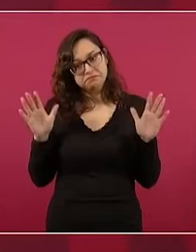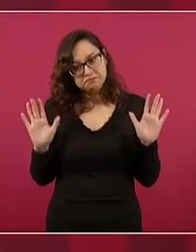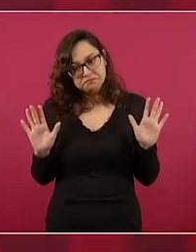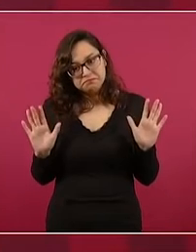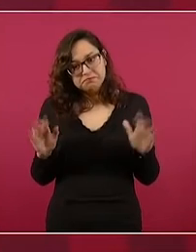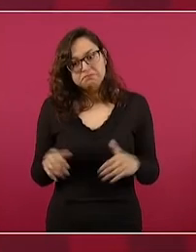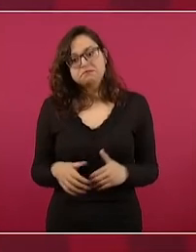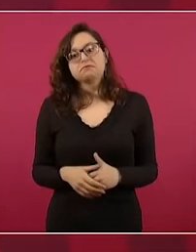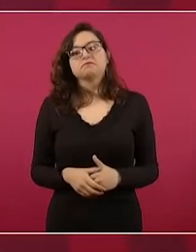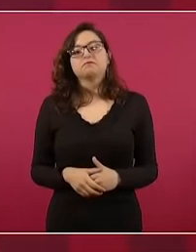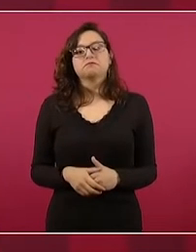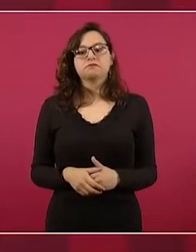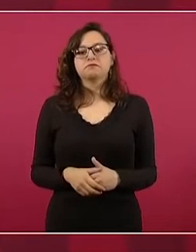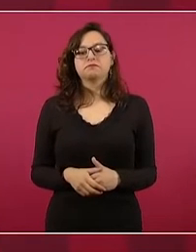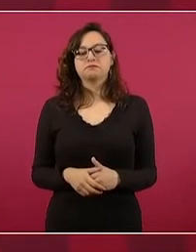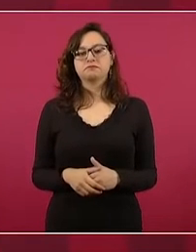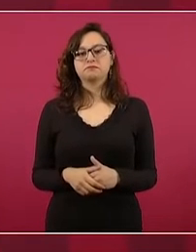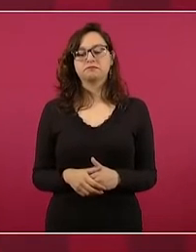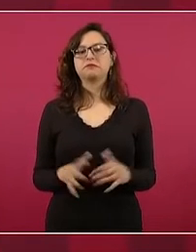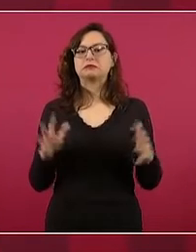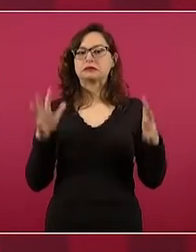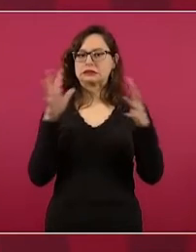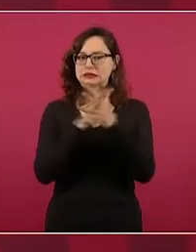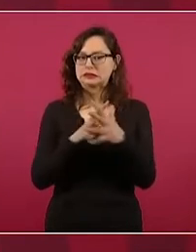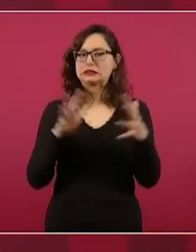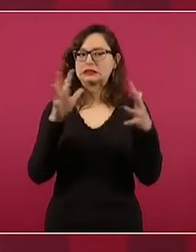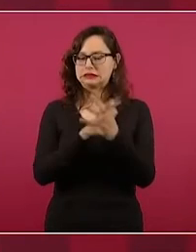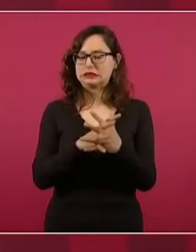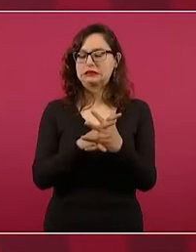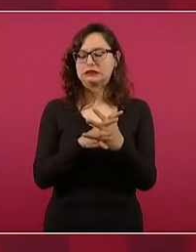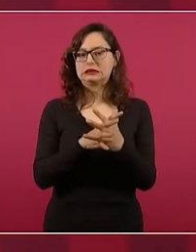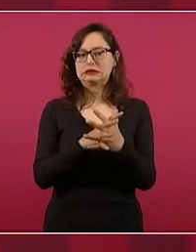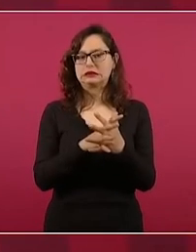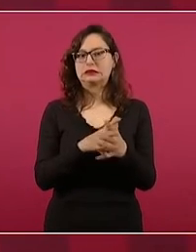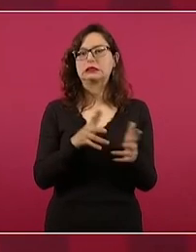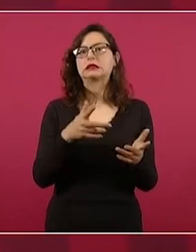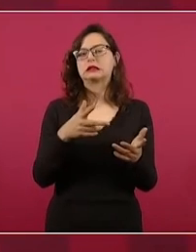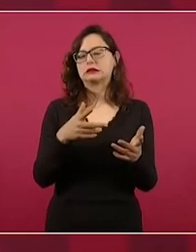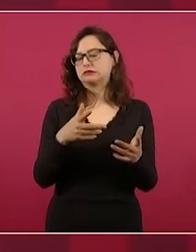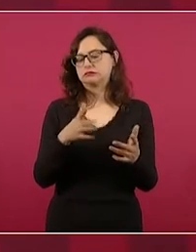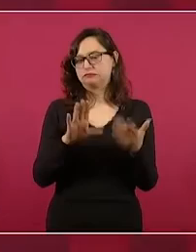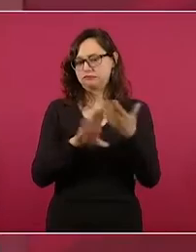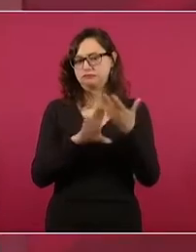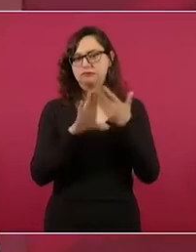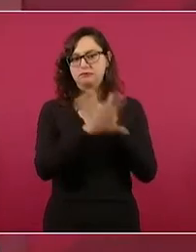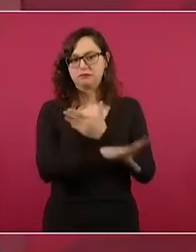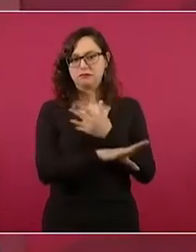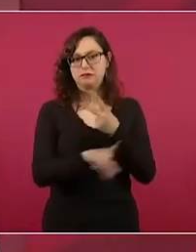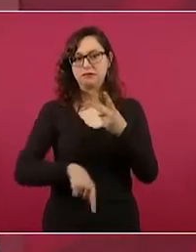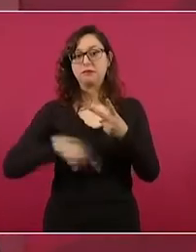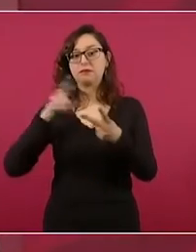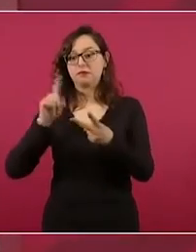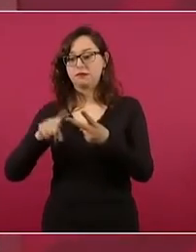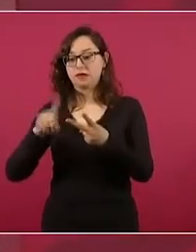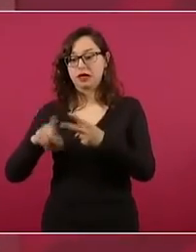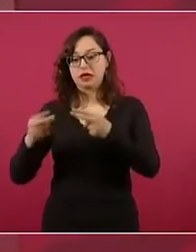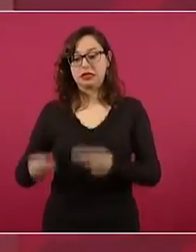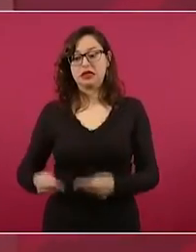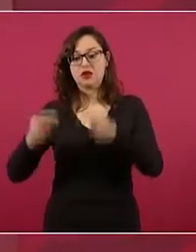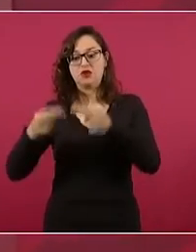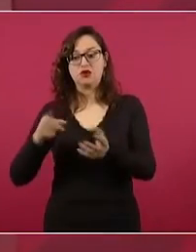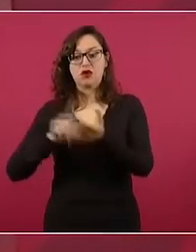a la guerra bélica, pero también no apostar a la guerra comercial,